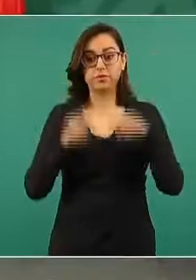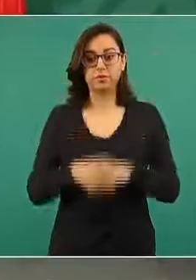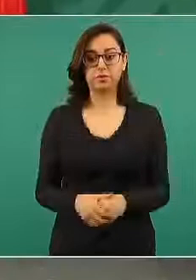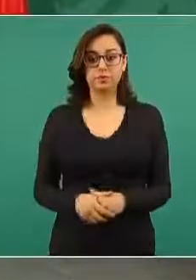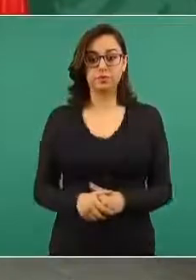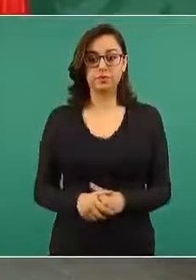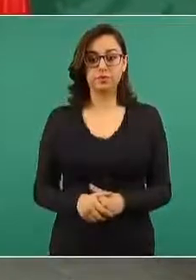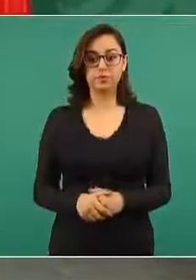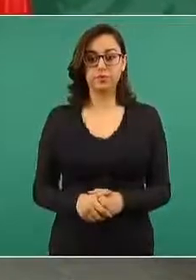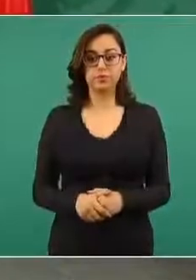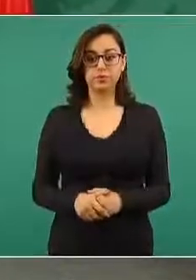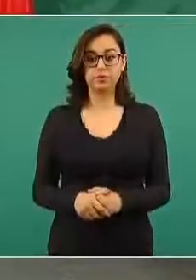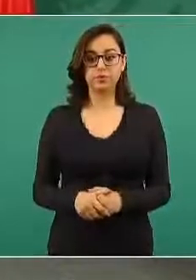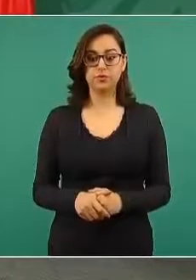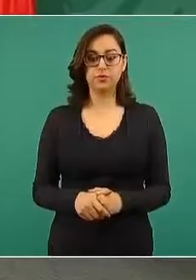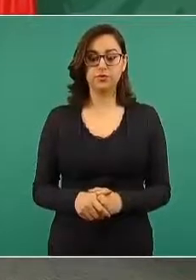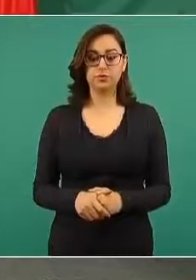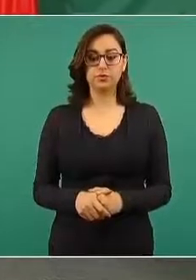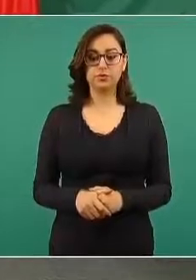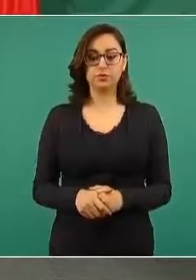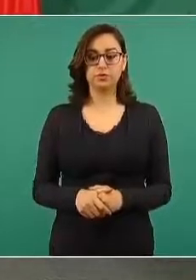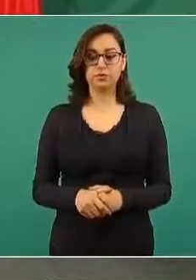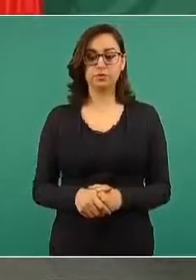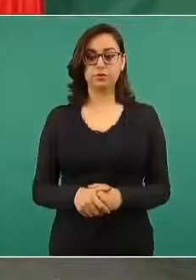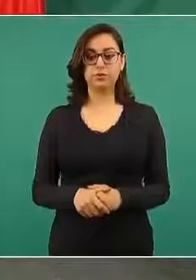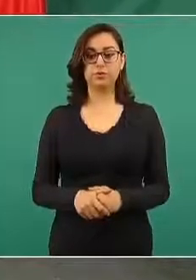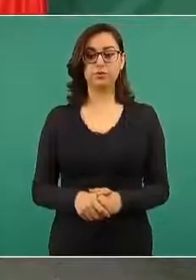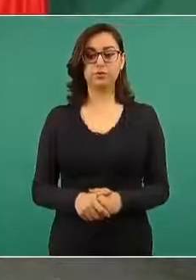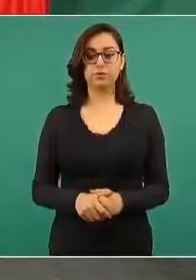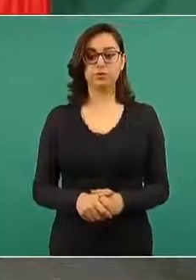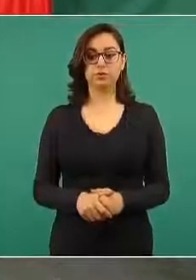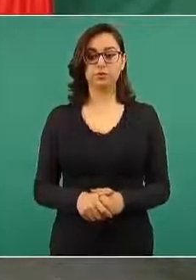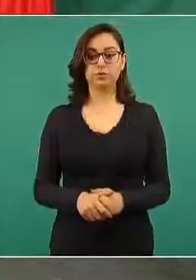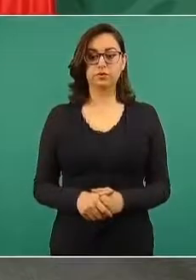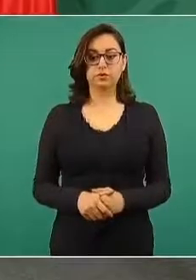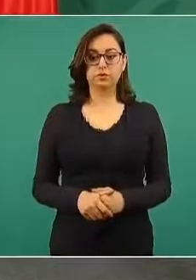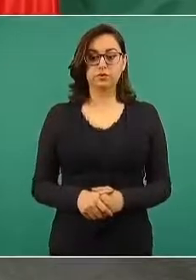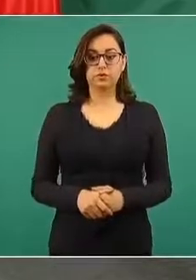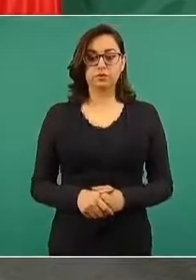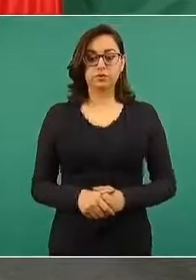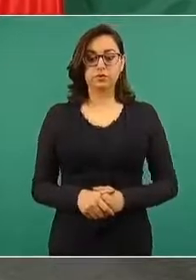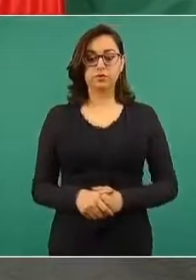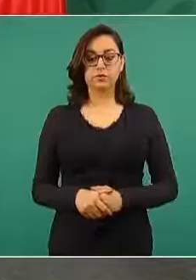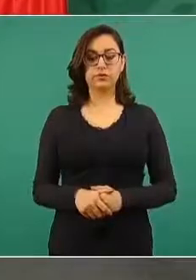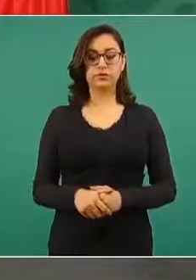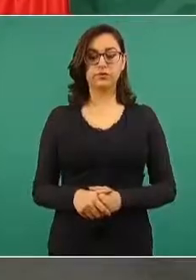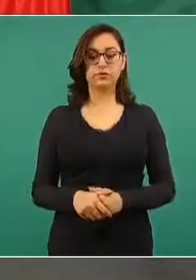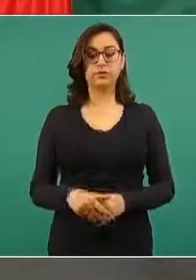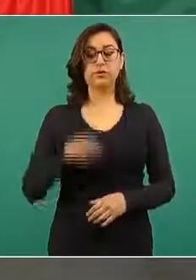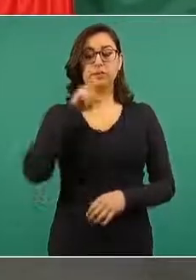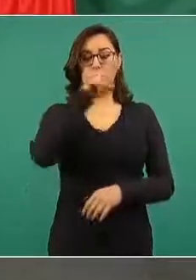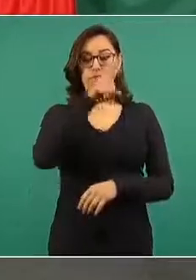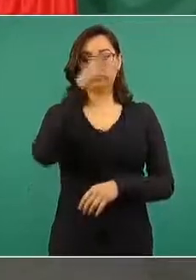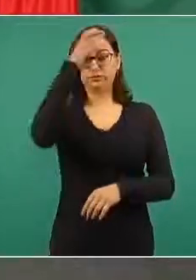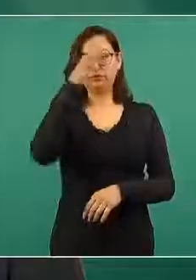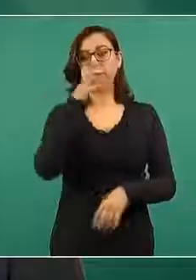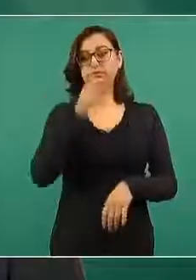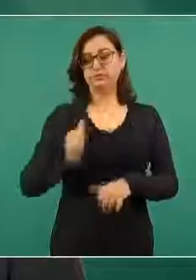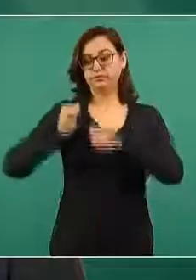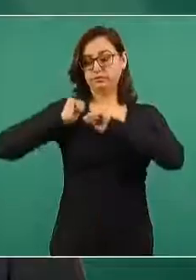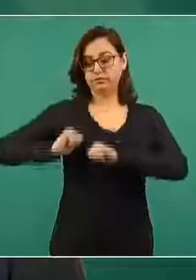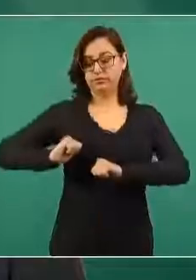se trabajó de manera coordinada con las autoridades locales de Coahuila,